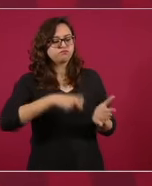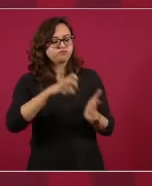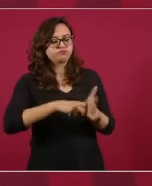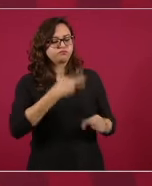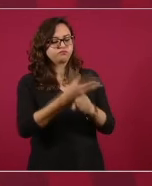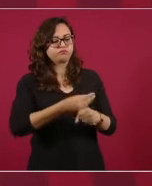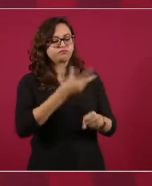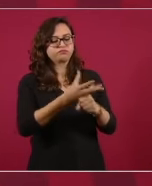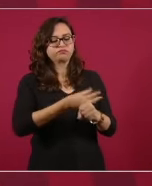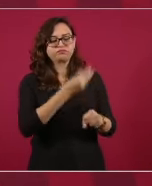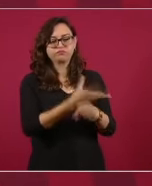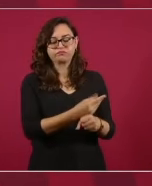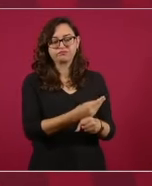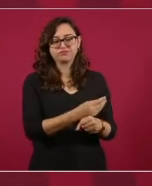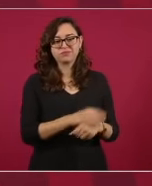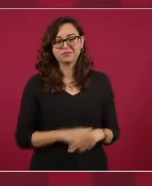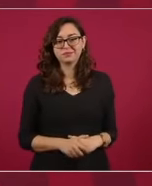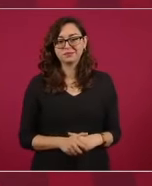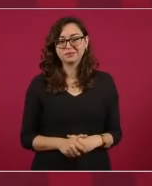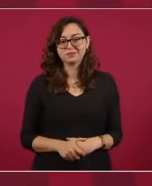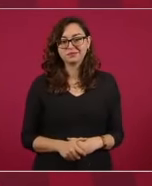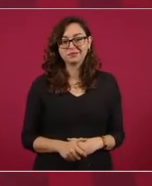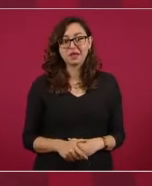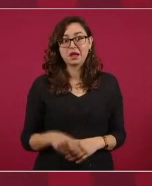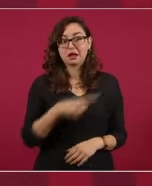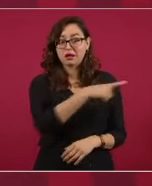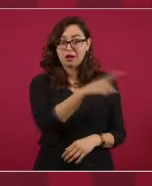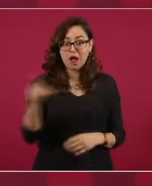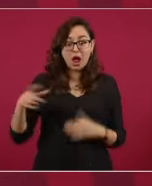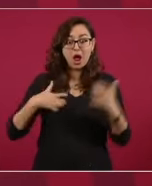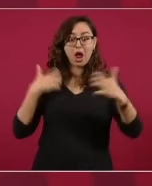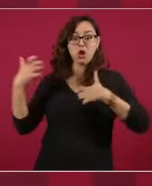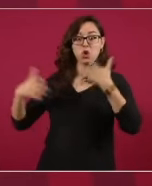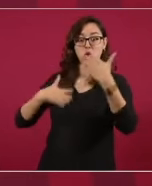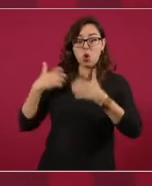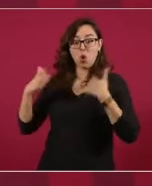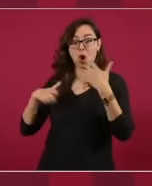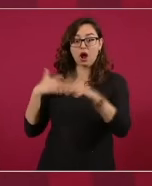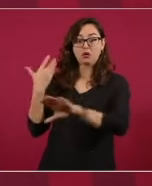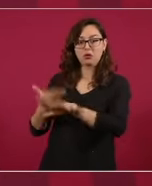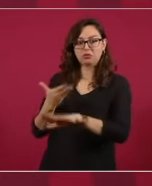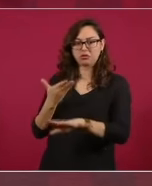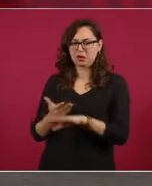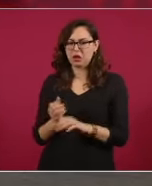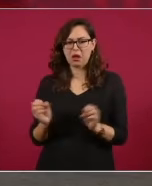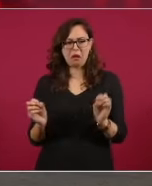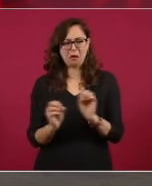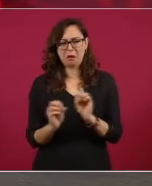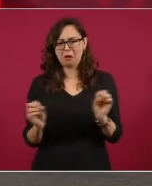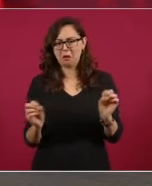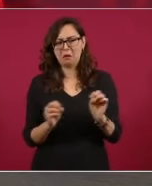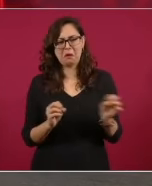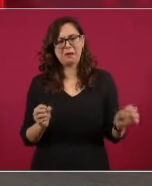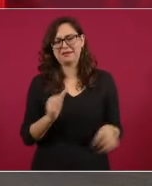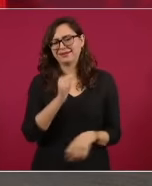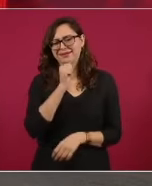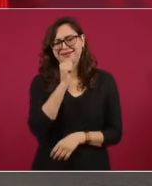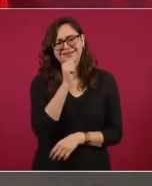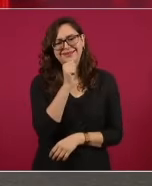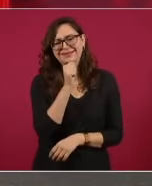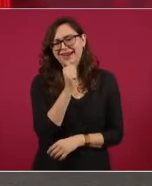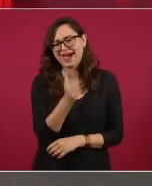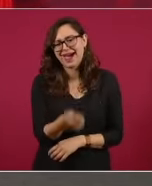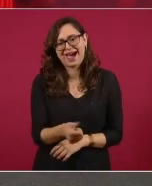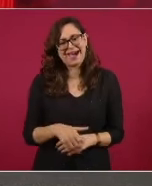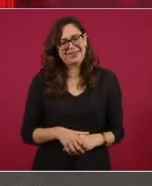No hubo las protestas que hay ahora y puso